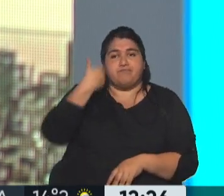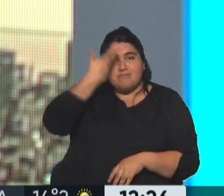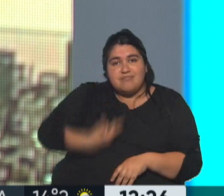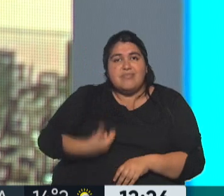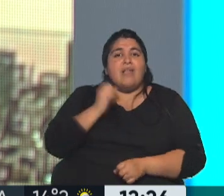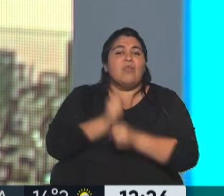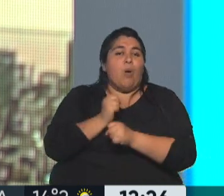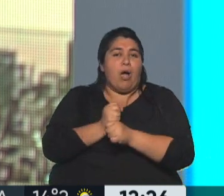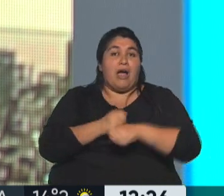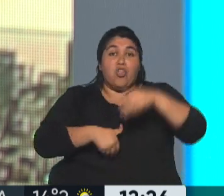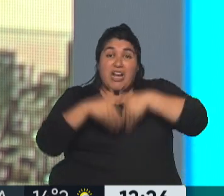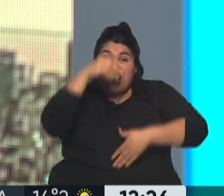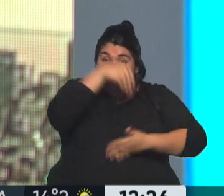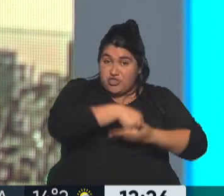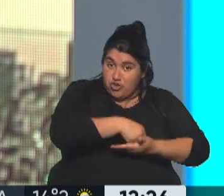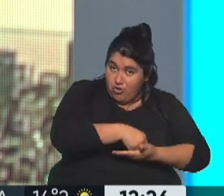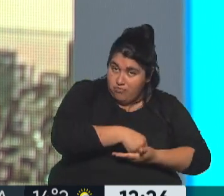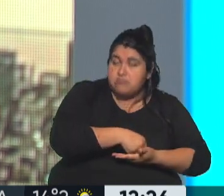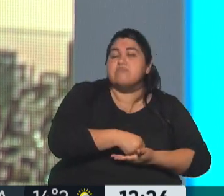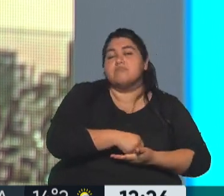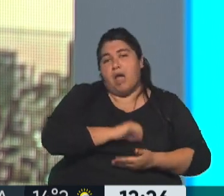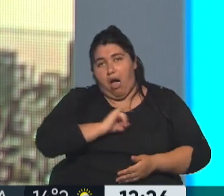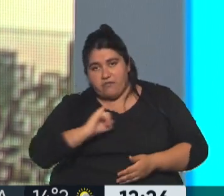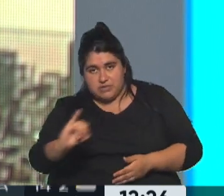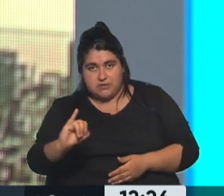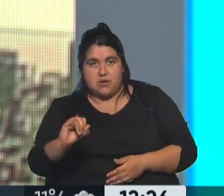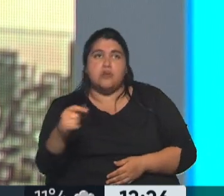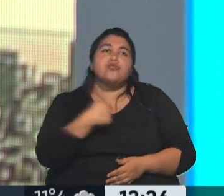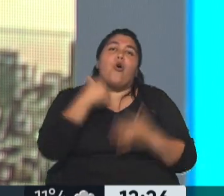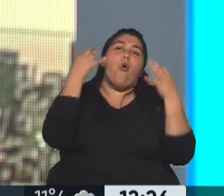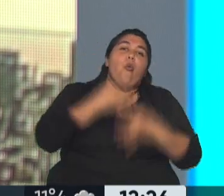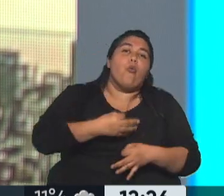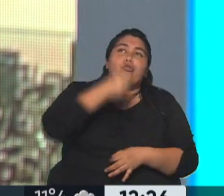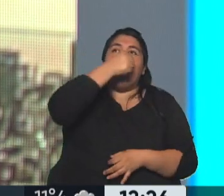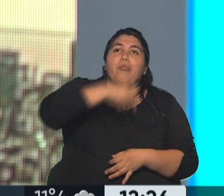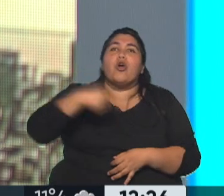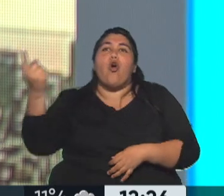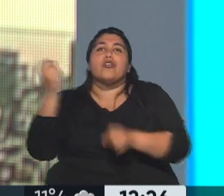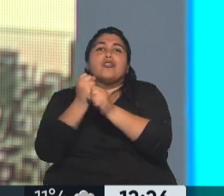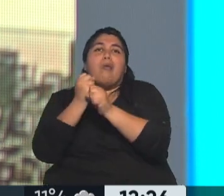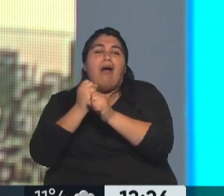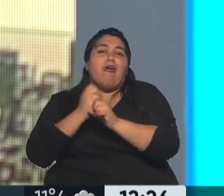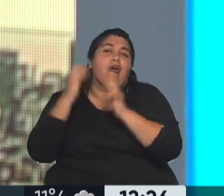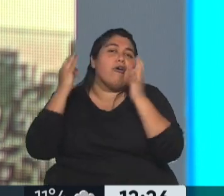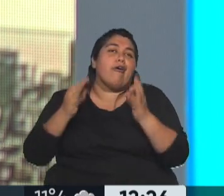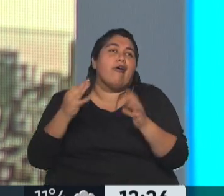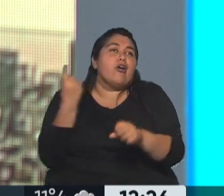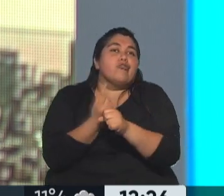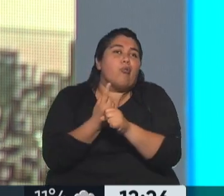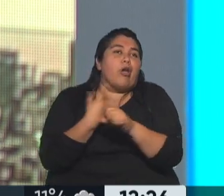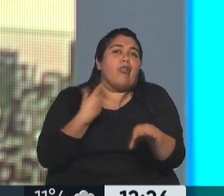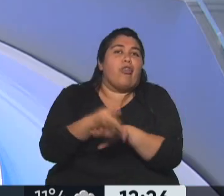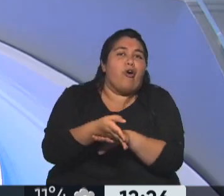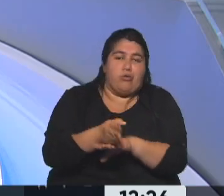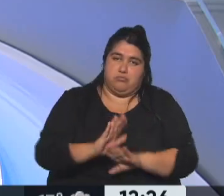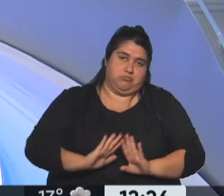vinculado a la elección. Esto es importante, no es que porque trabajás un domingo en cualquier otra actividad, no tenés que ir votar.